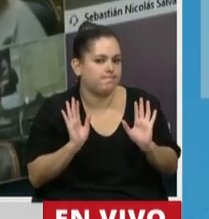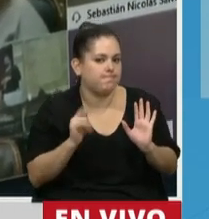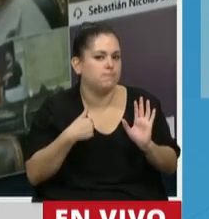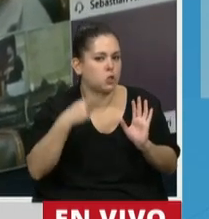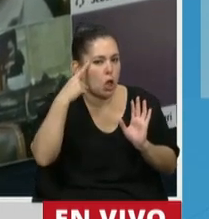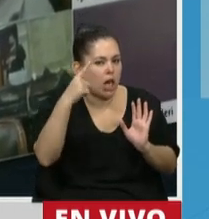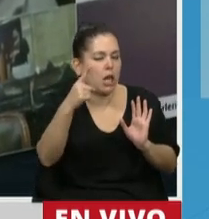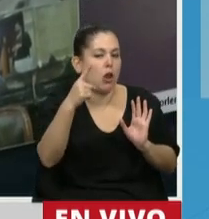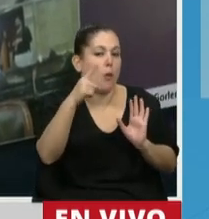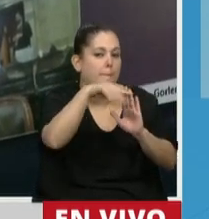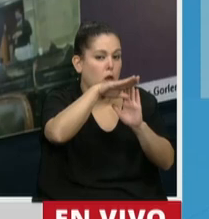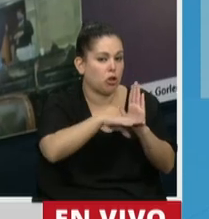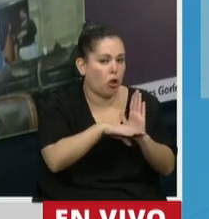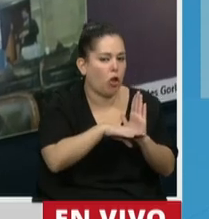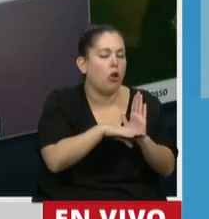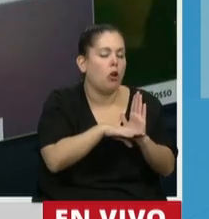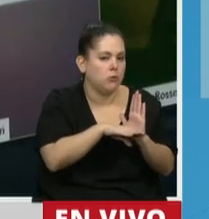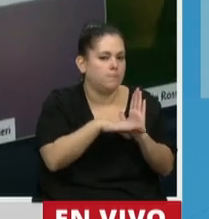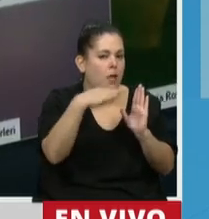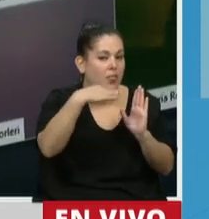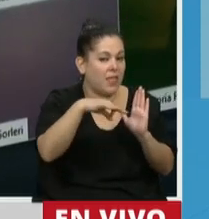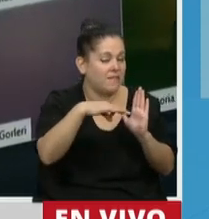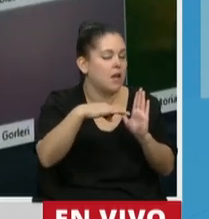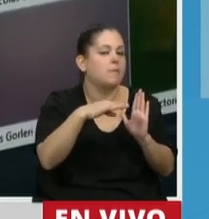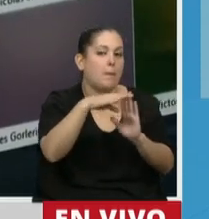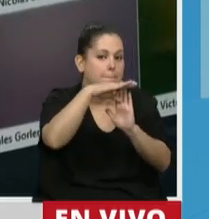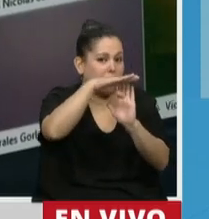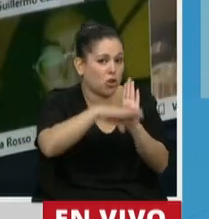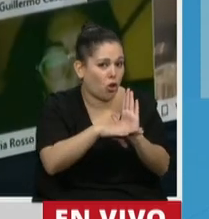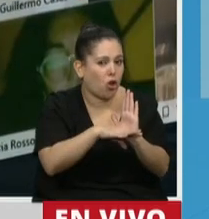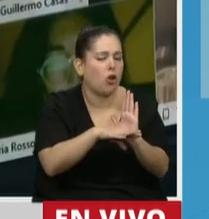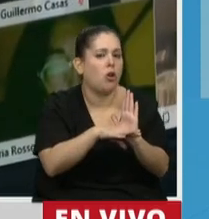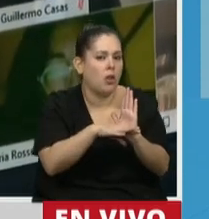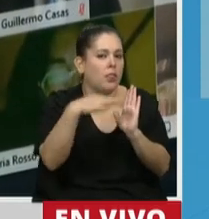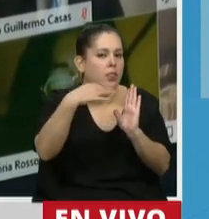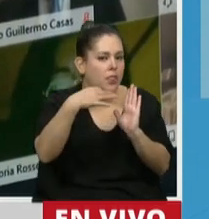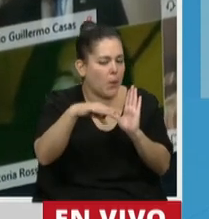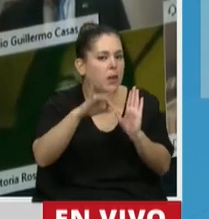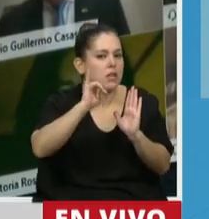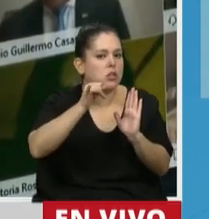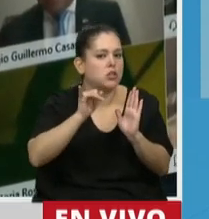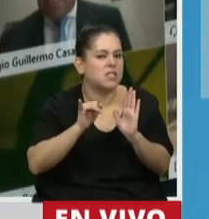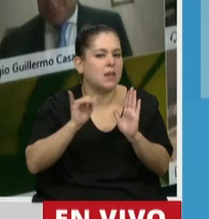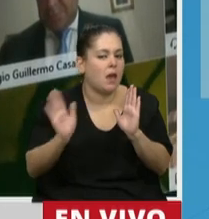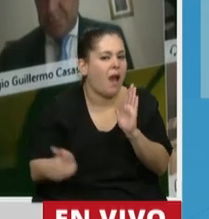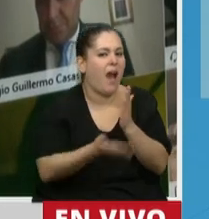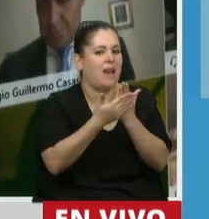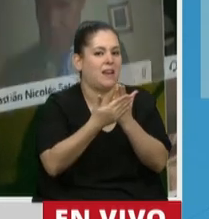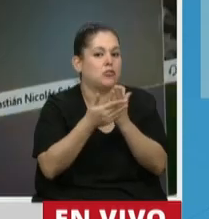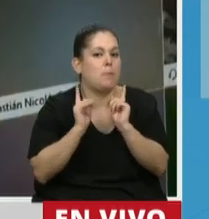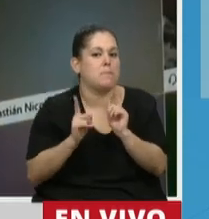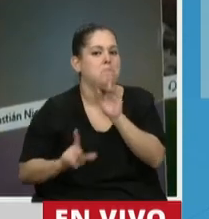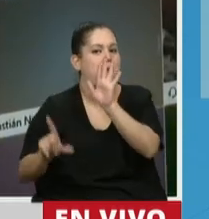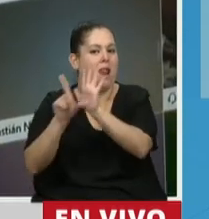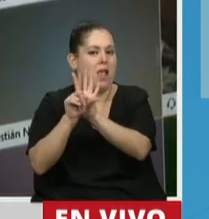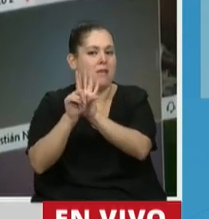protocolos debieron haber sido... El protocolo debió haber sido parte de un anexo en esta misma ley